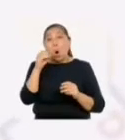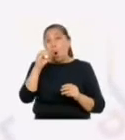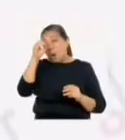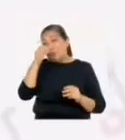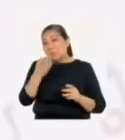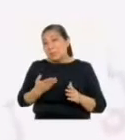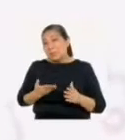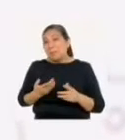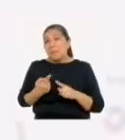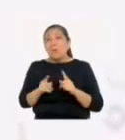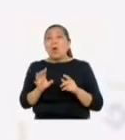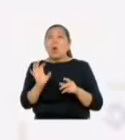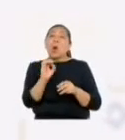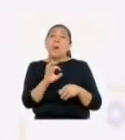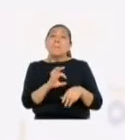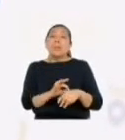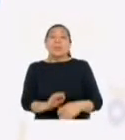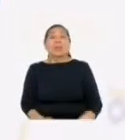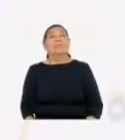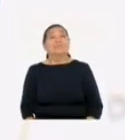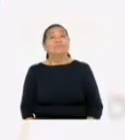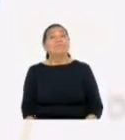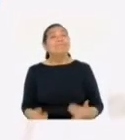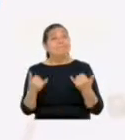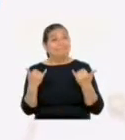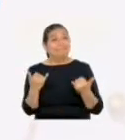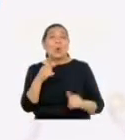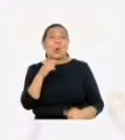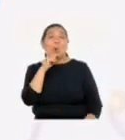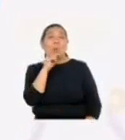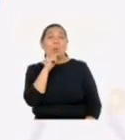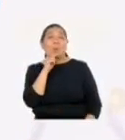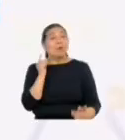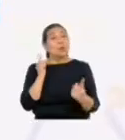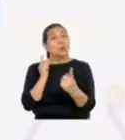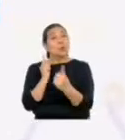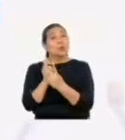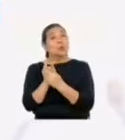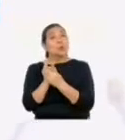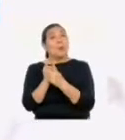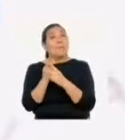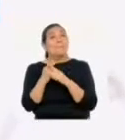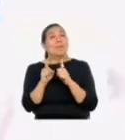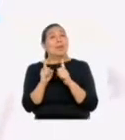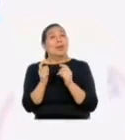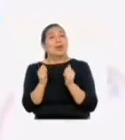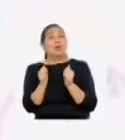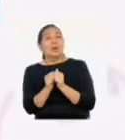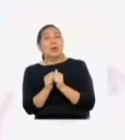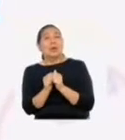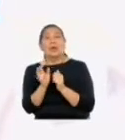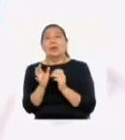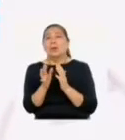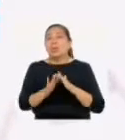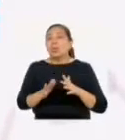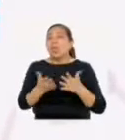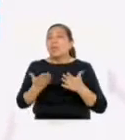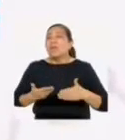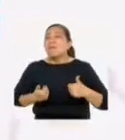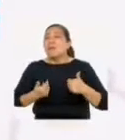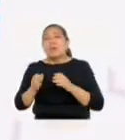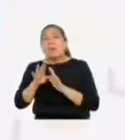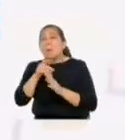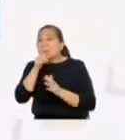obispo y posteriormente médico. Desde este punto de vista, las mujeres enfrentaban la sombría realidad de estar confinadas al espacio